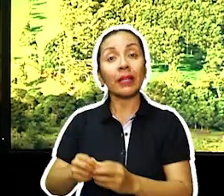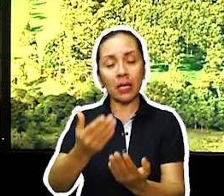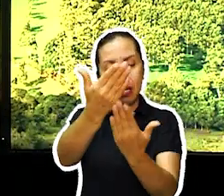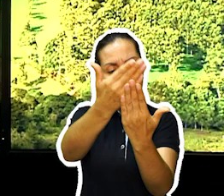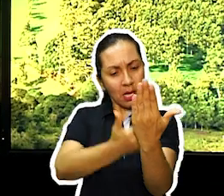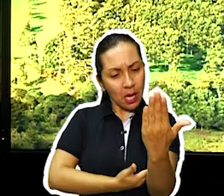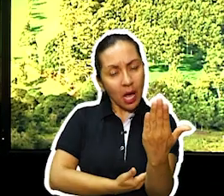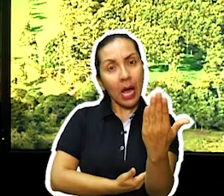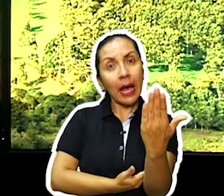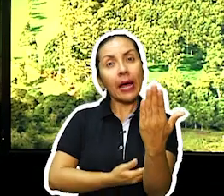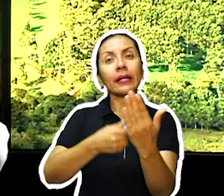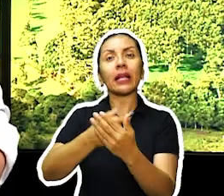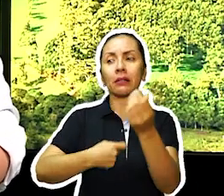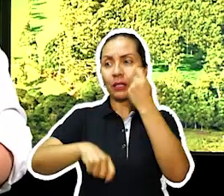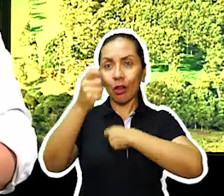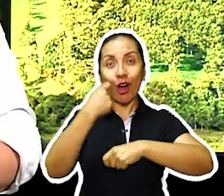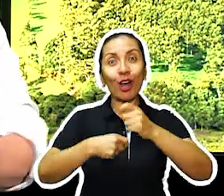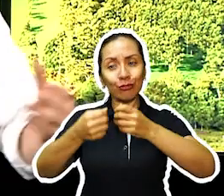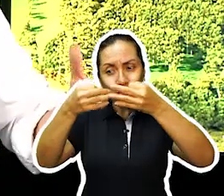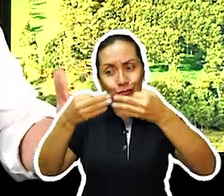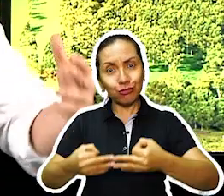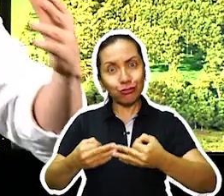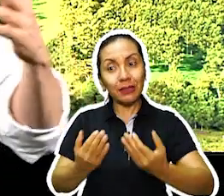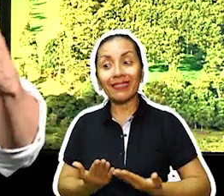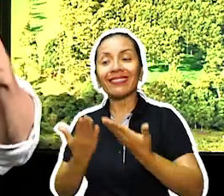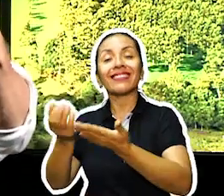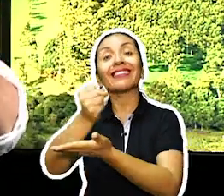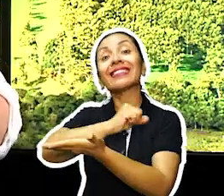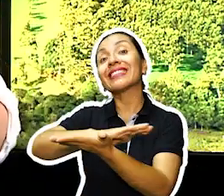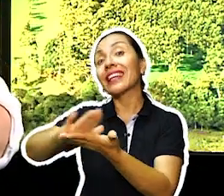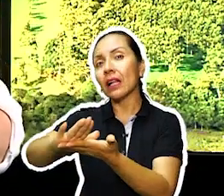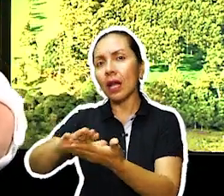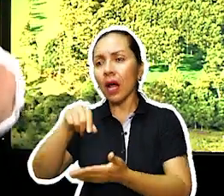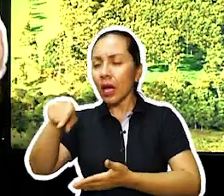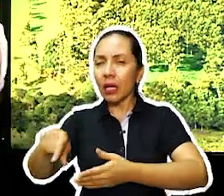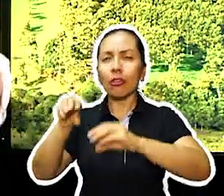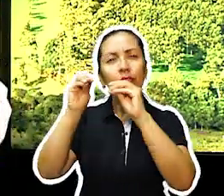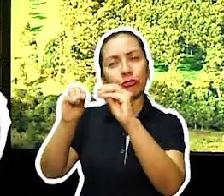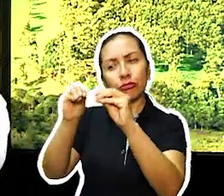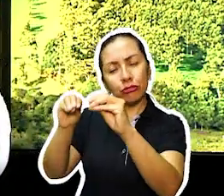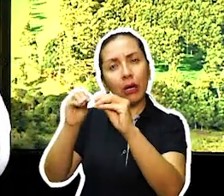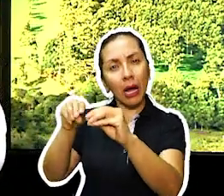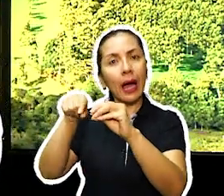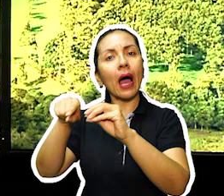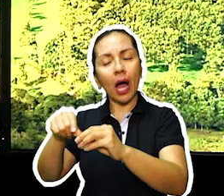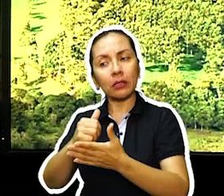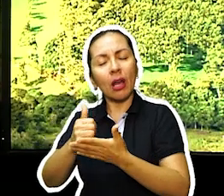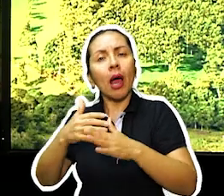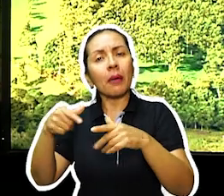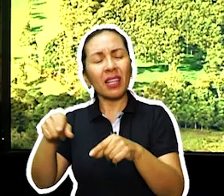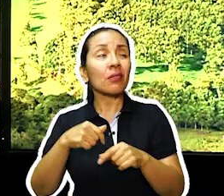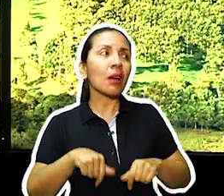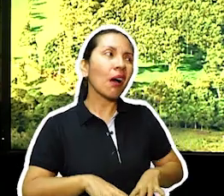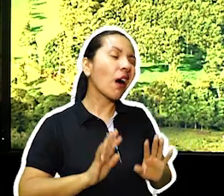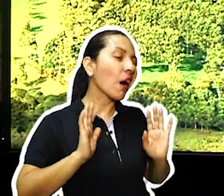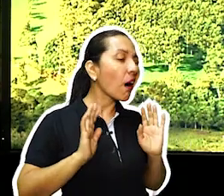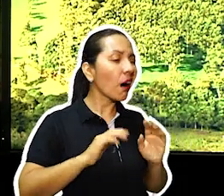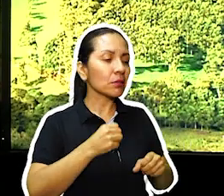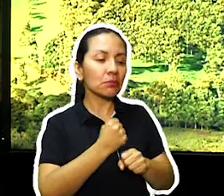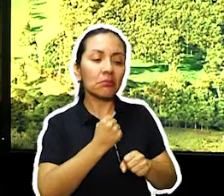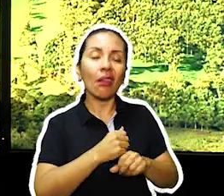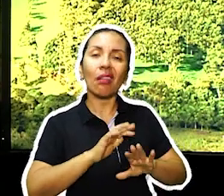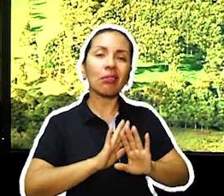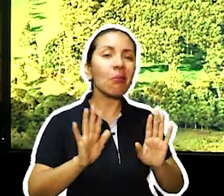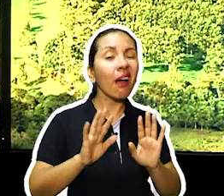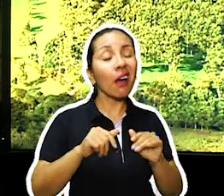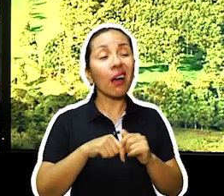gratuitamente el registro mercantil, permitiendo un entrenamiento y una capacitación para que el que tenga una venta ambulante no lo vea simplemente como